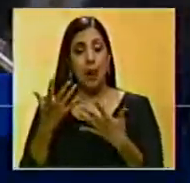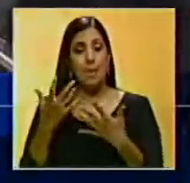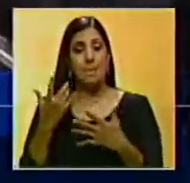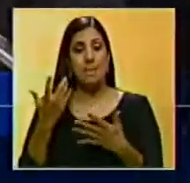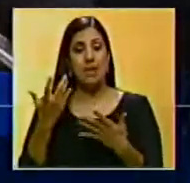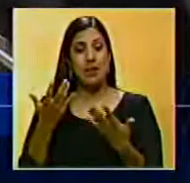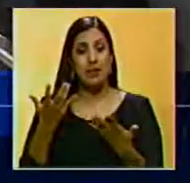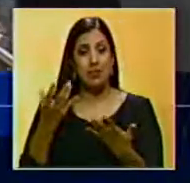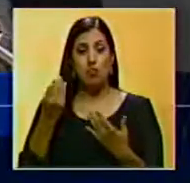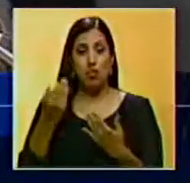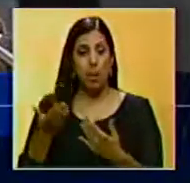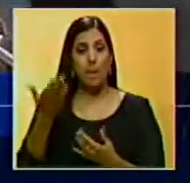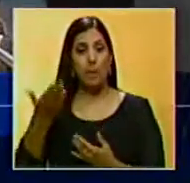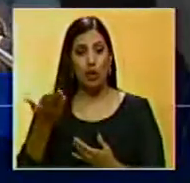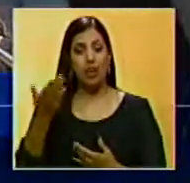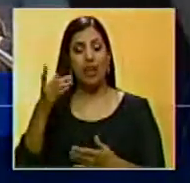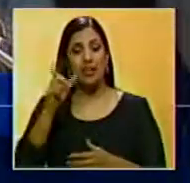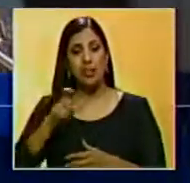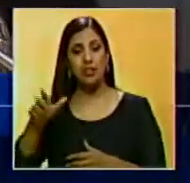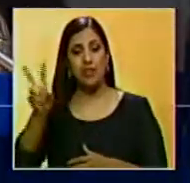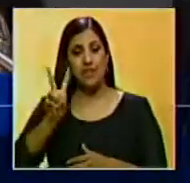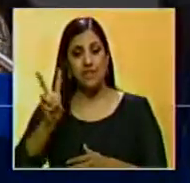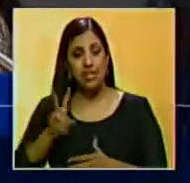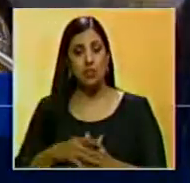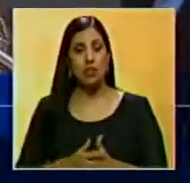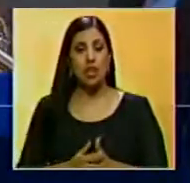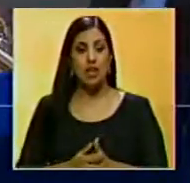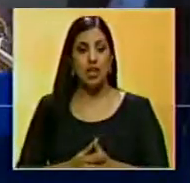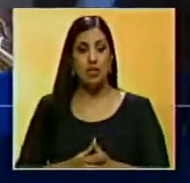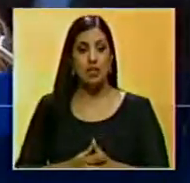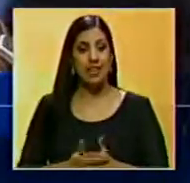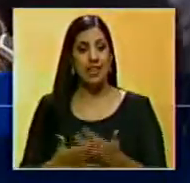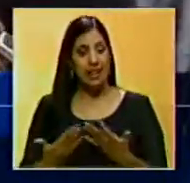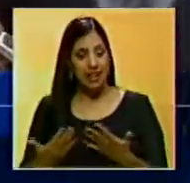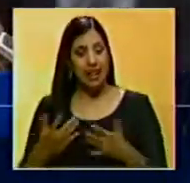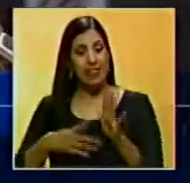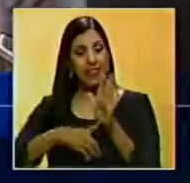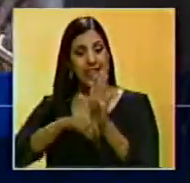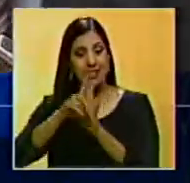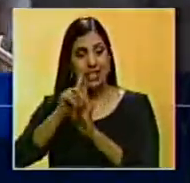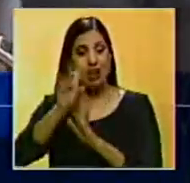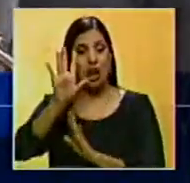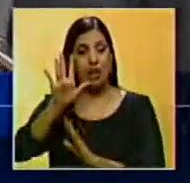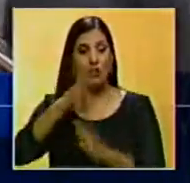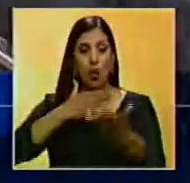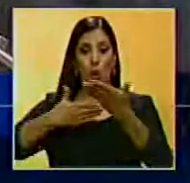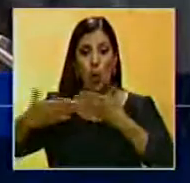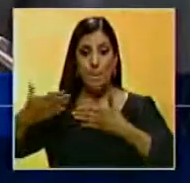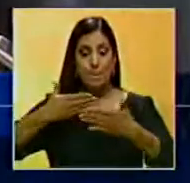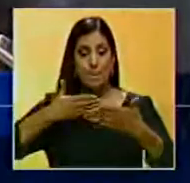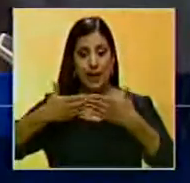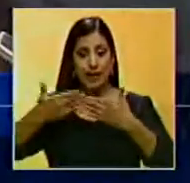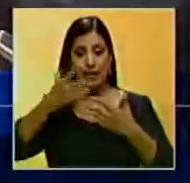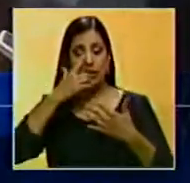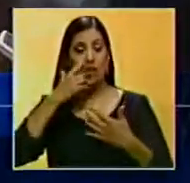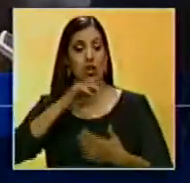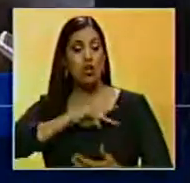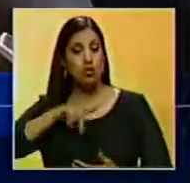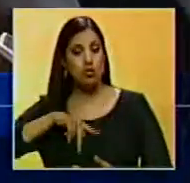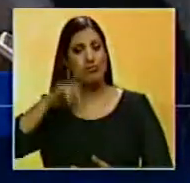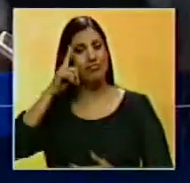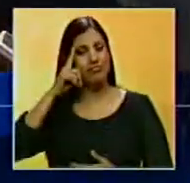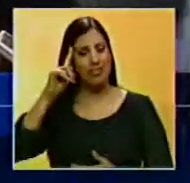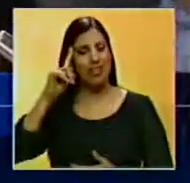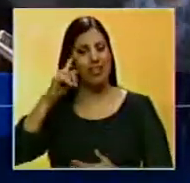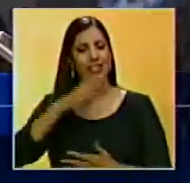producto muy importante para el venezolano que se desarrolla en torno al compartir y nosotros creemos